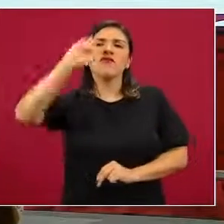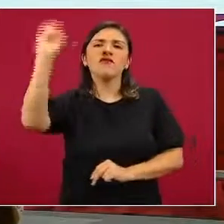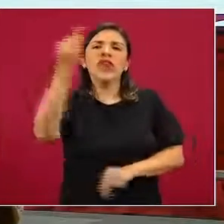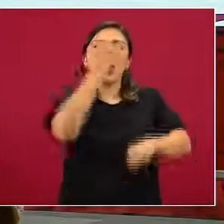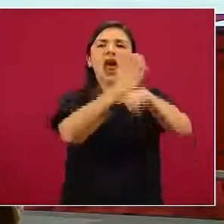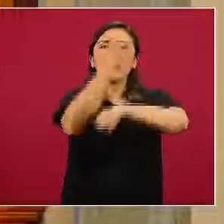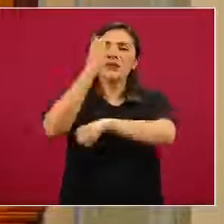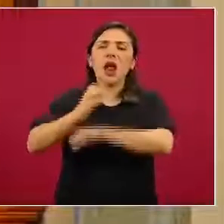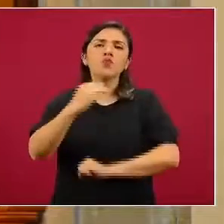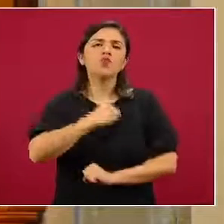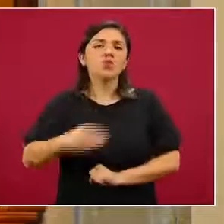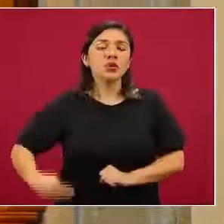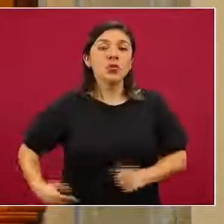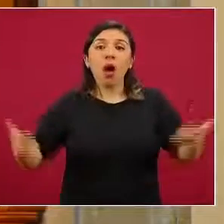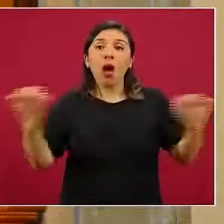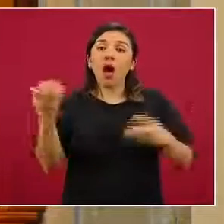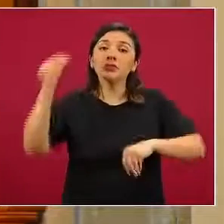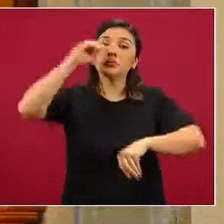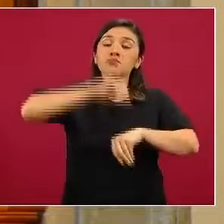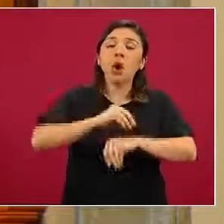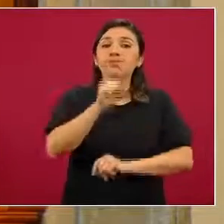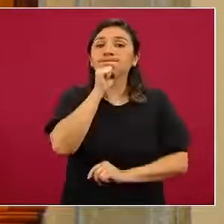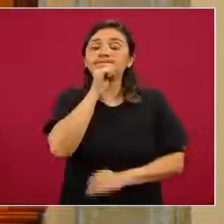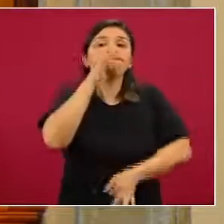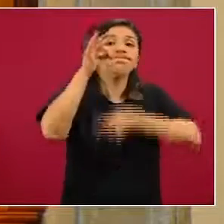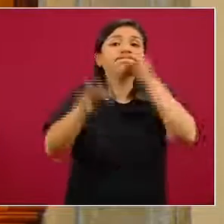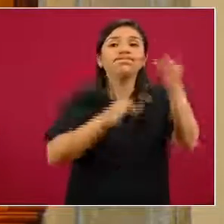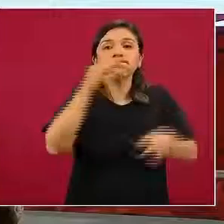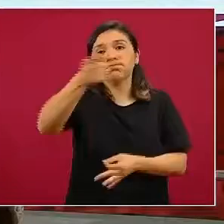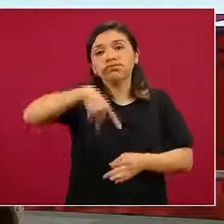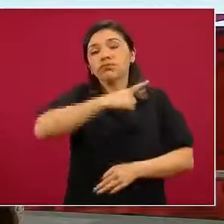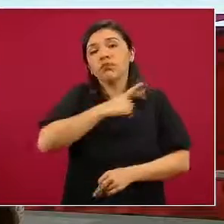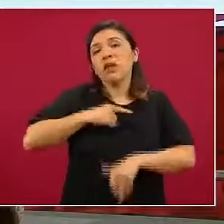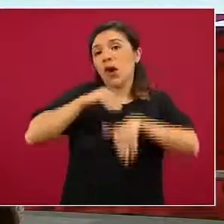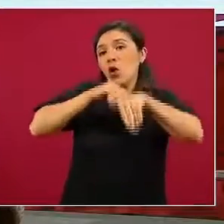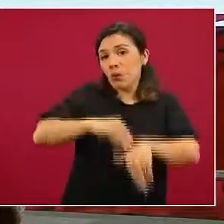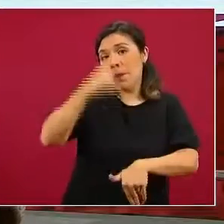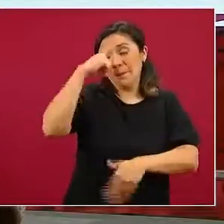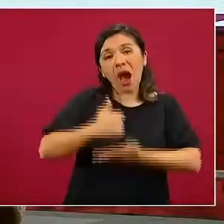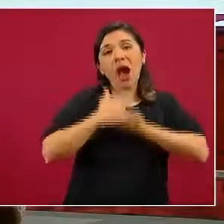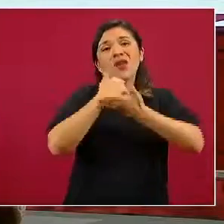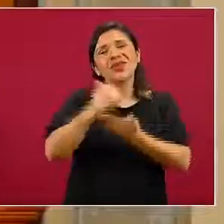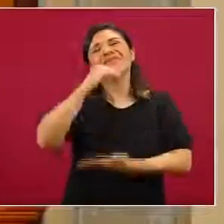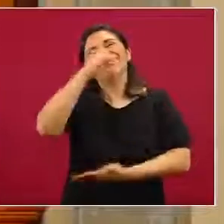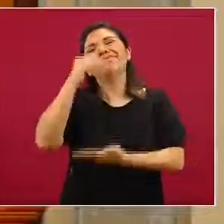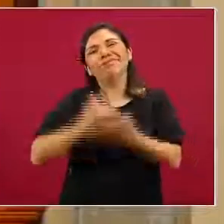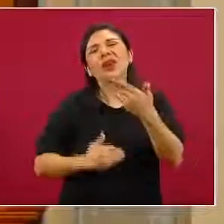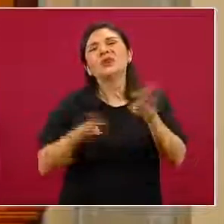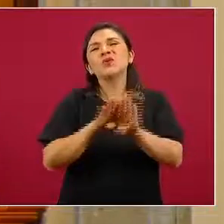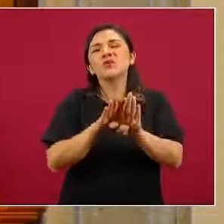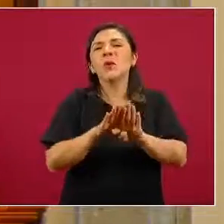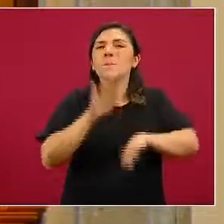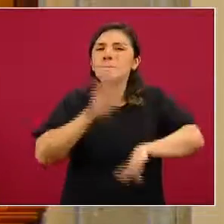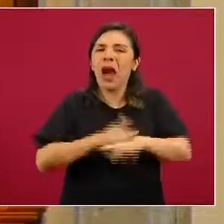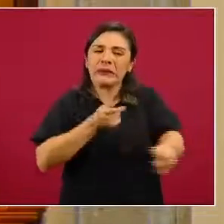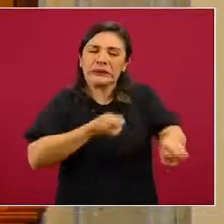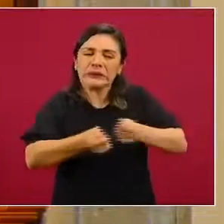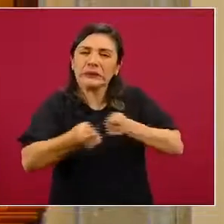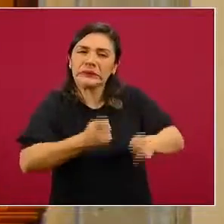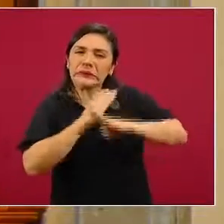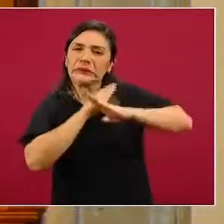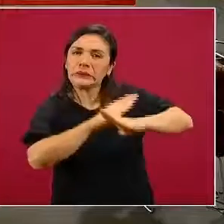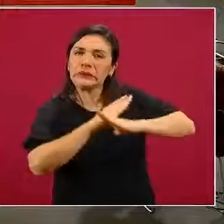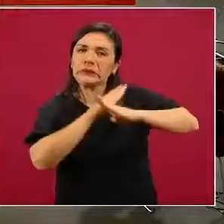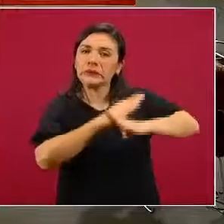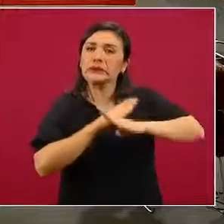estatal y municipal, implementan y difunden precisamente para contribuir con las medidas de prevención